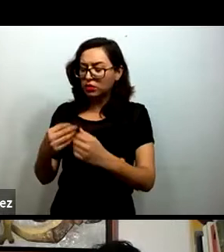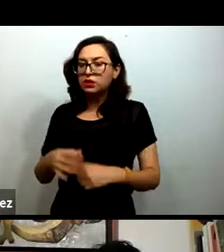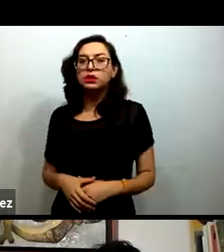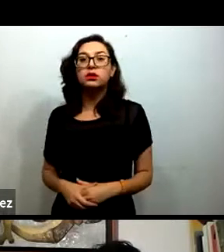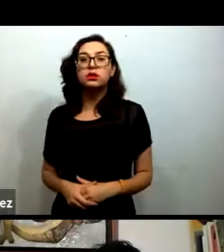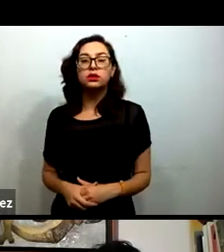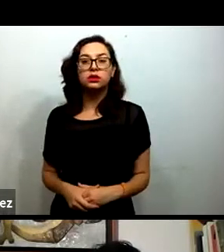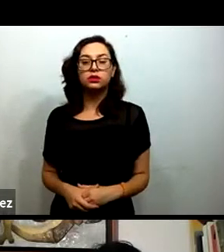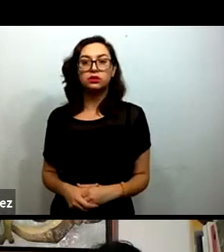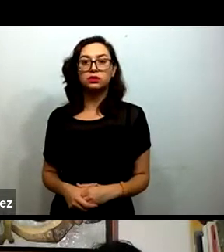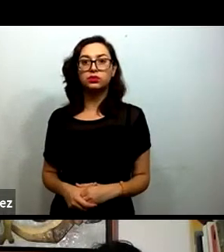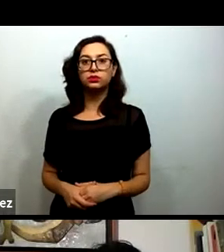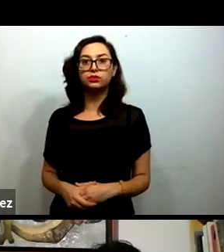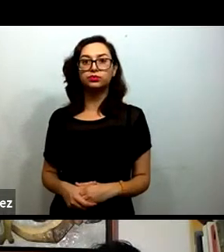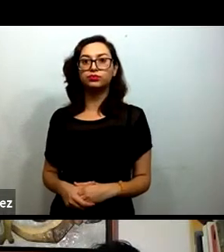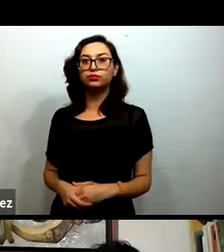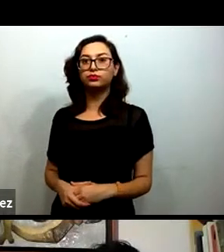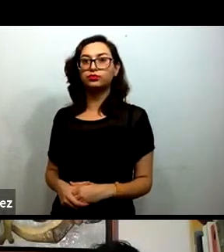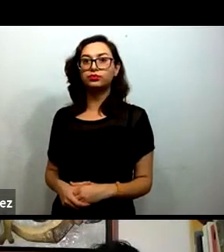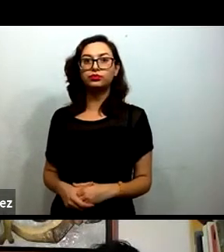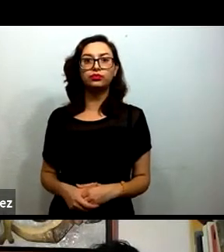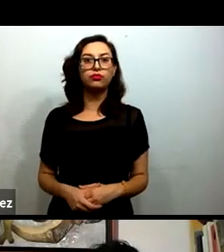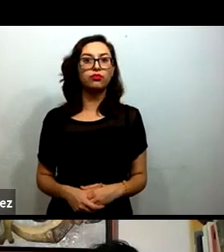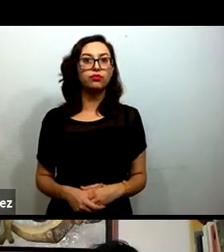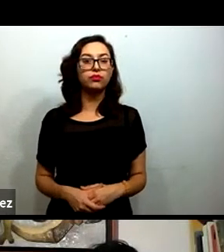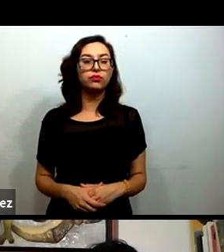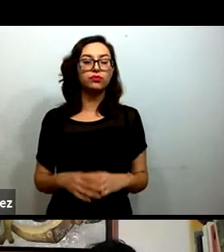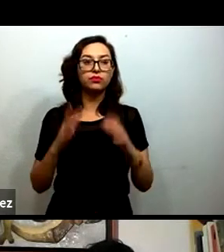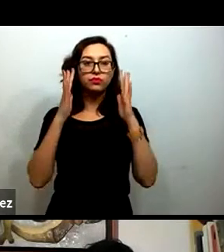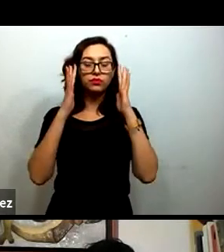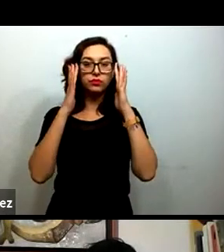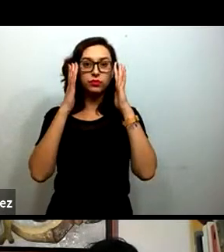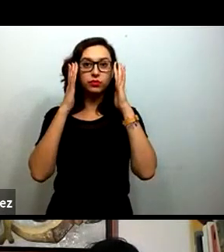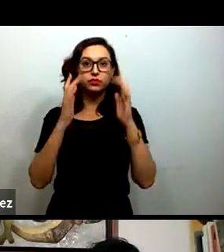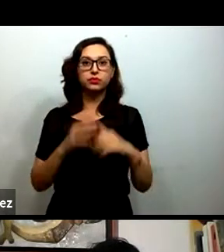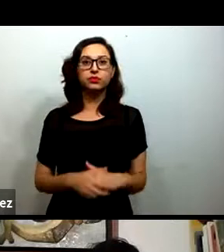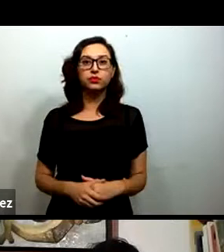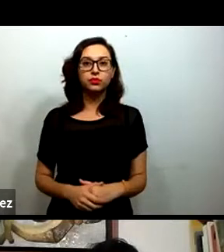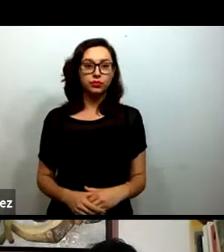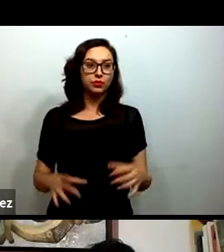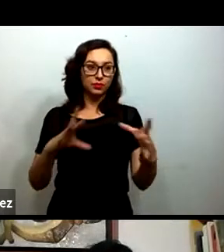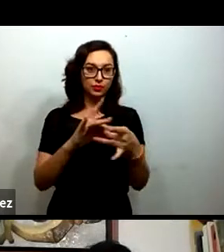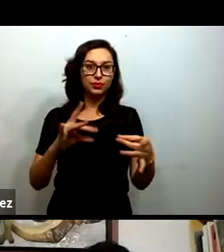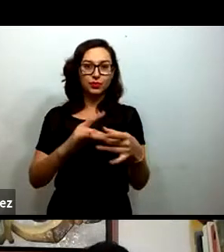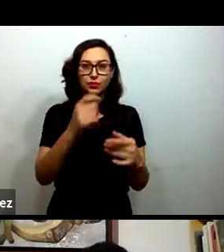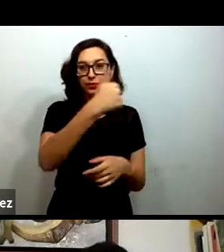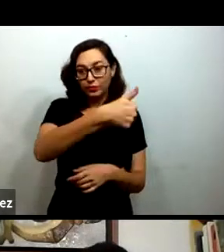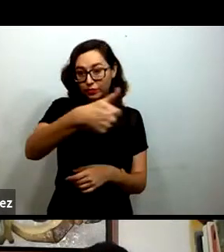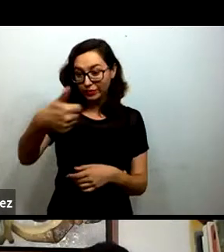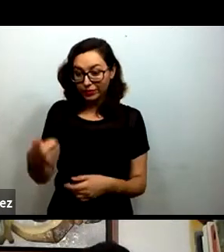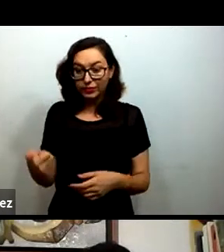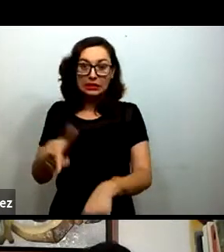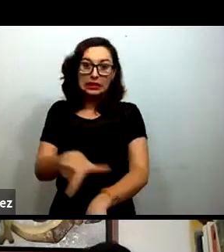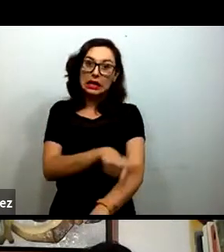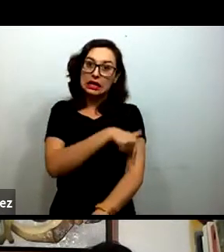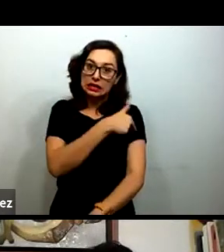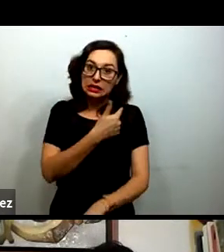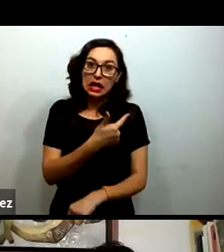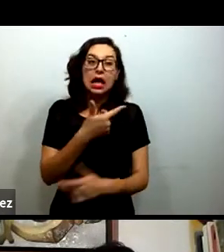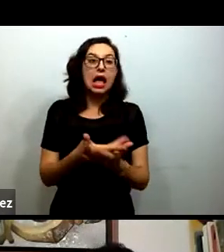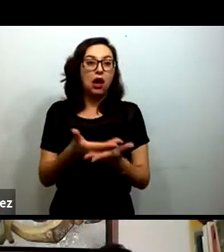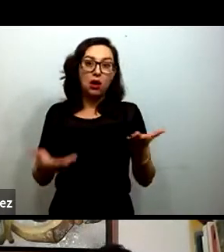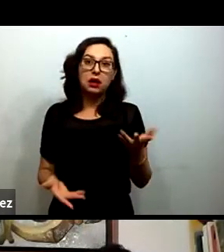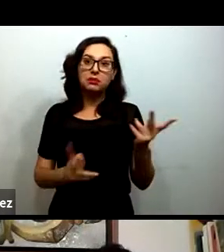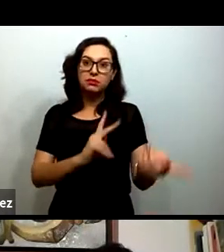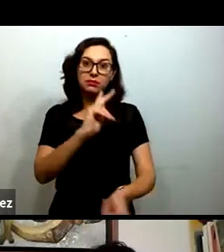Bueno, luego de esta larga introducción, si les parece, podemos comenzar con las preguntas específicas